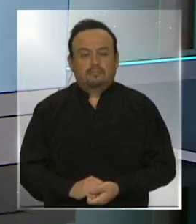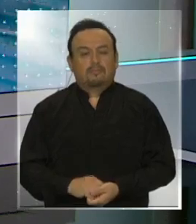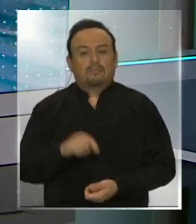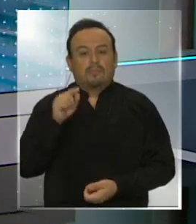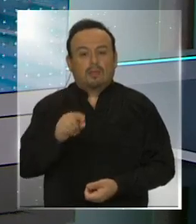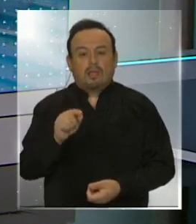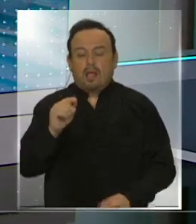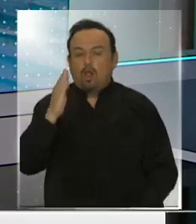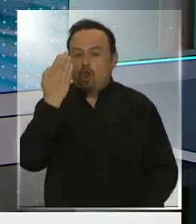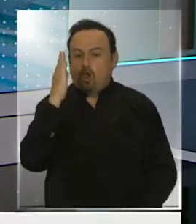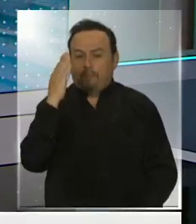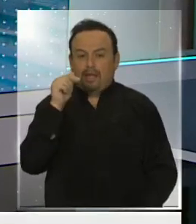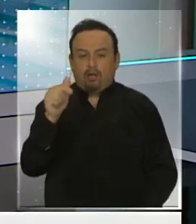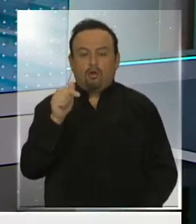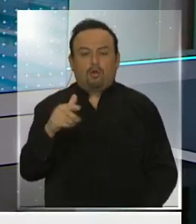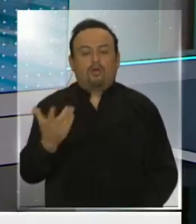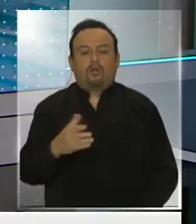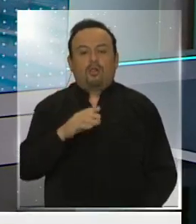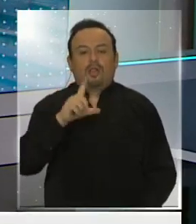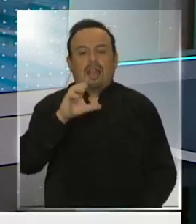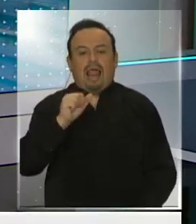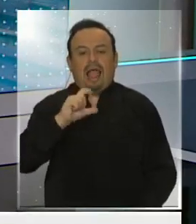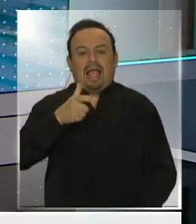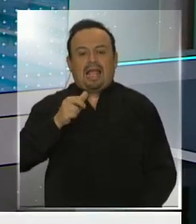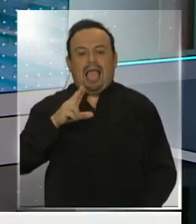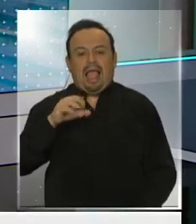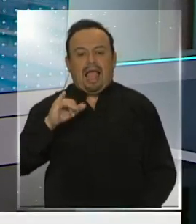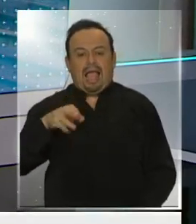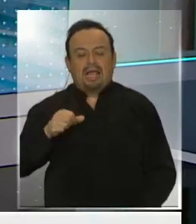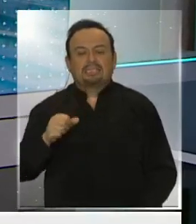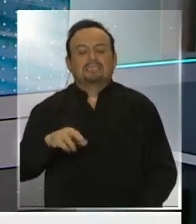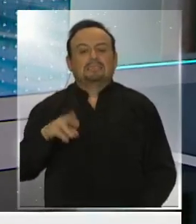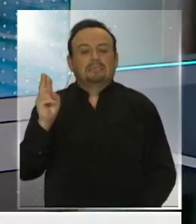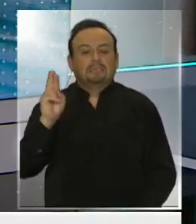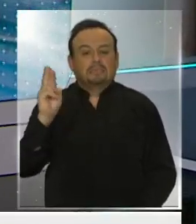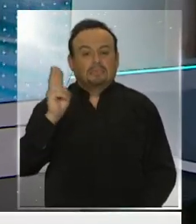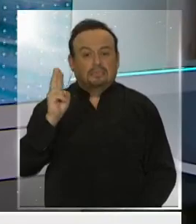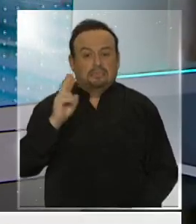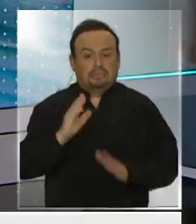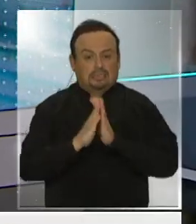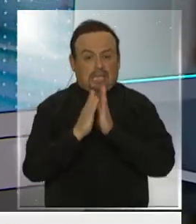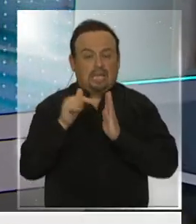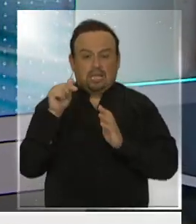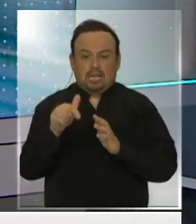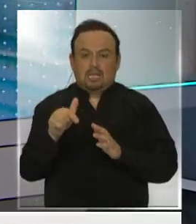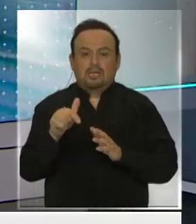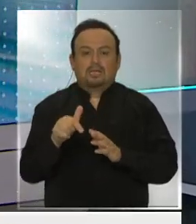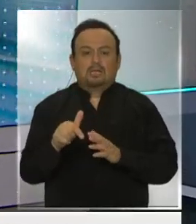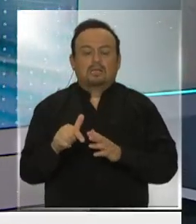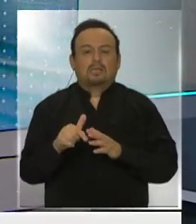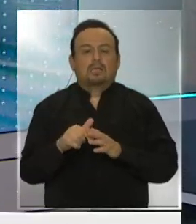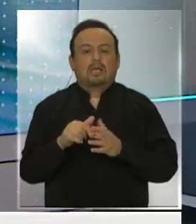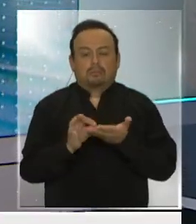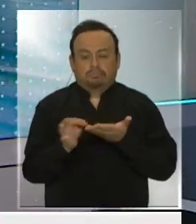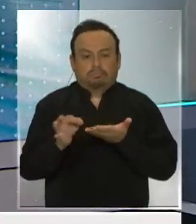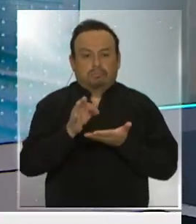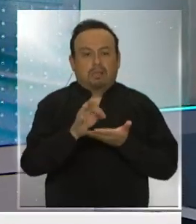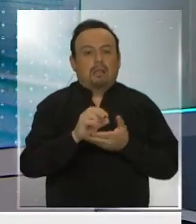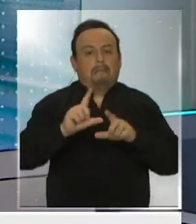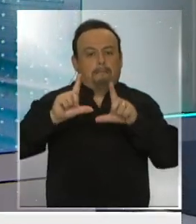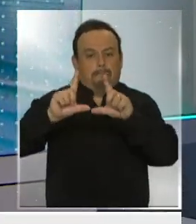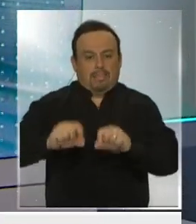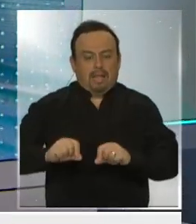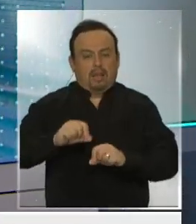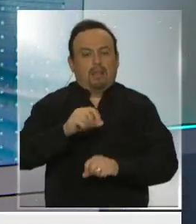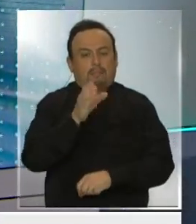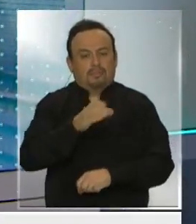Espejo, La Granja y San Ramón son tres de las comunas en la región metropolitana que tienen menos personas contagiadas